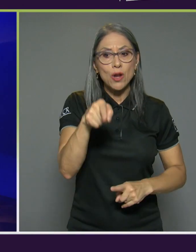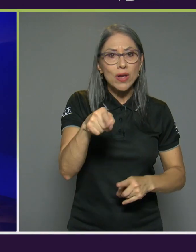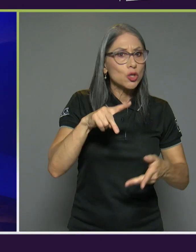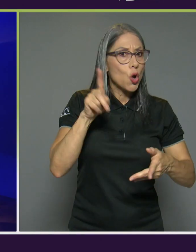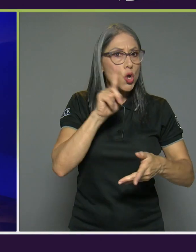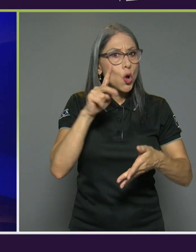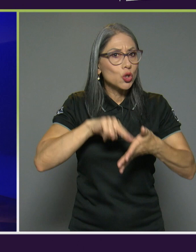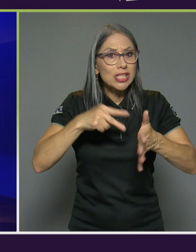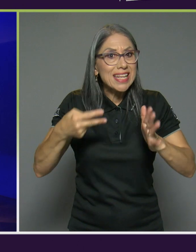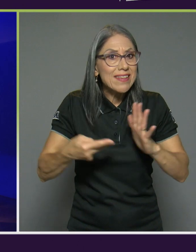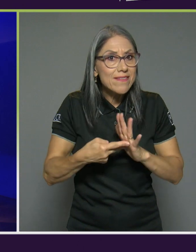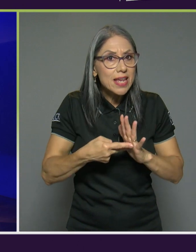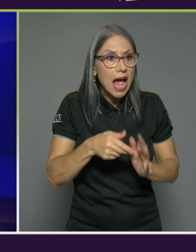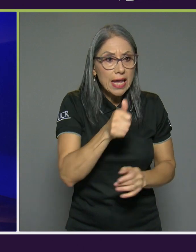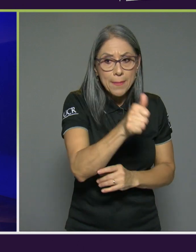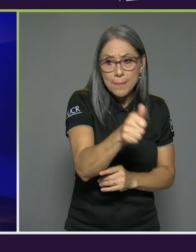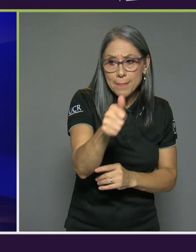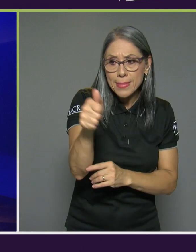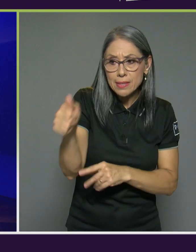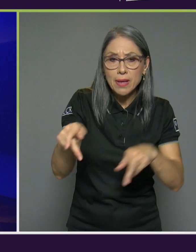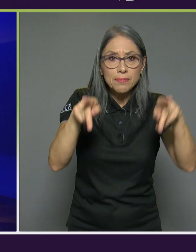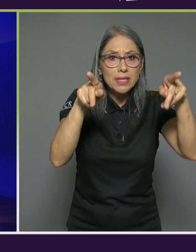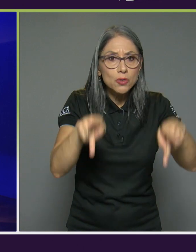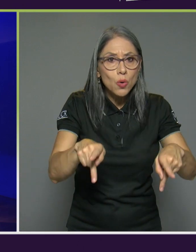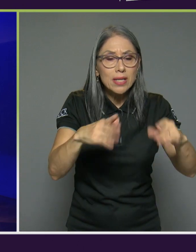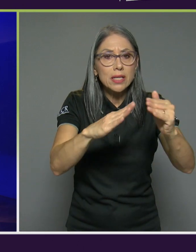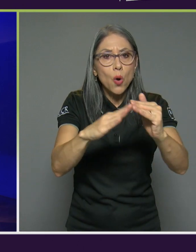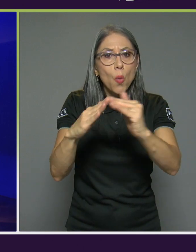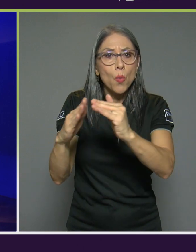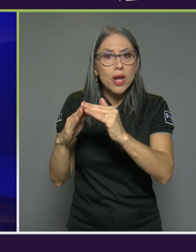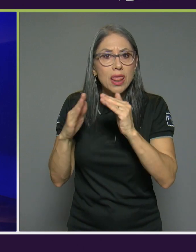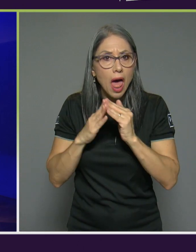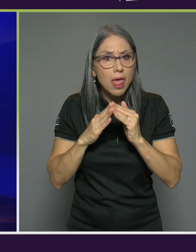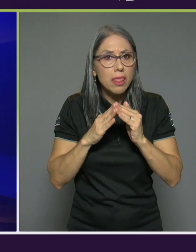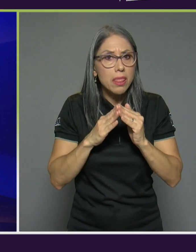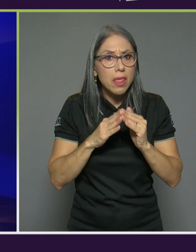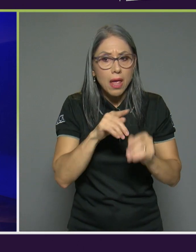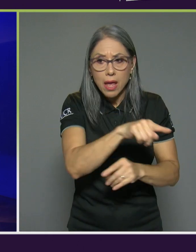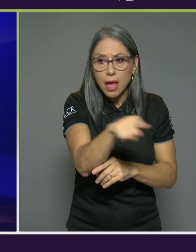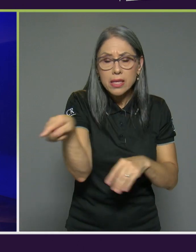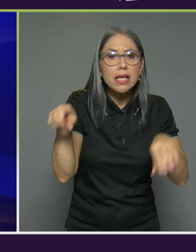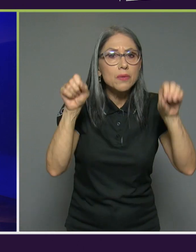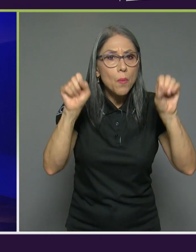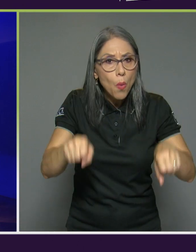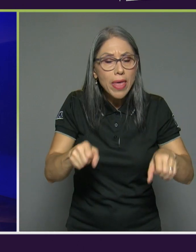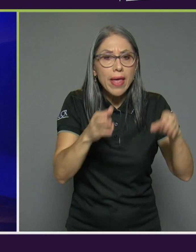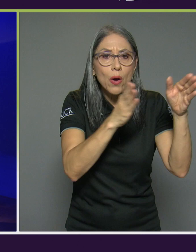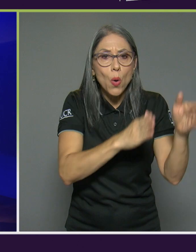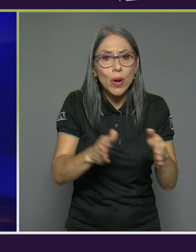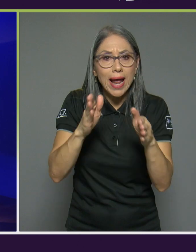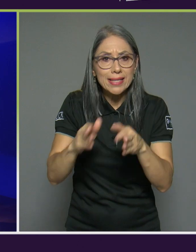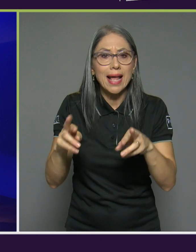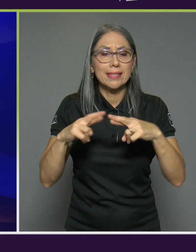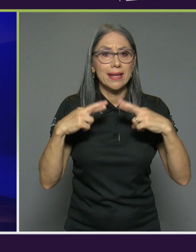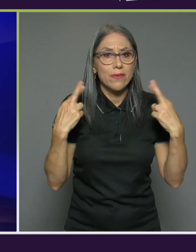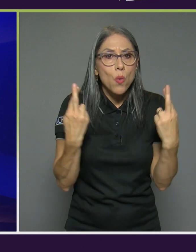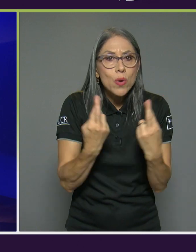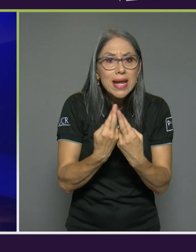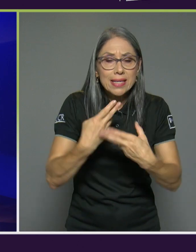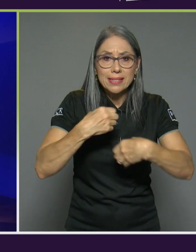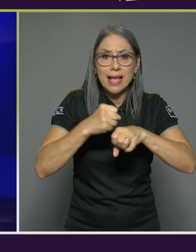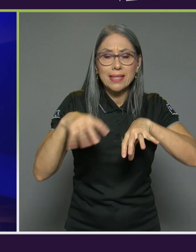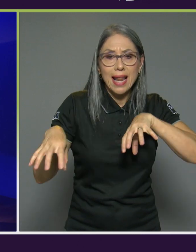a nivel comunitario si las personas adultas mayores puedan organizarse reunirse hacer actividades inclusive